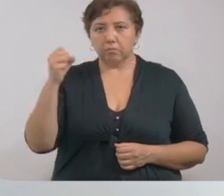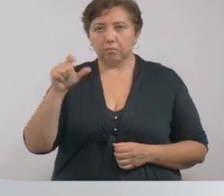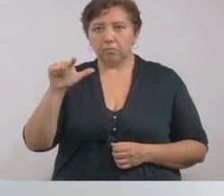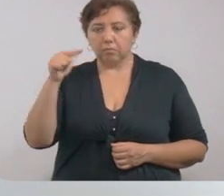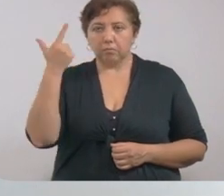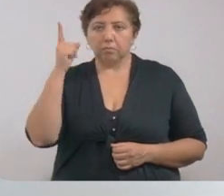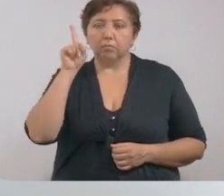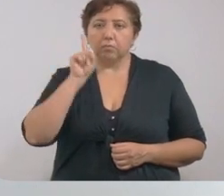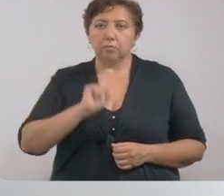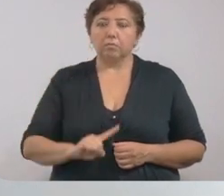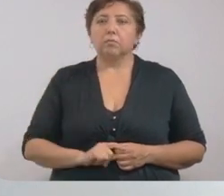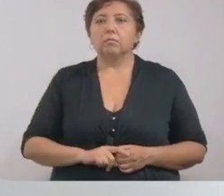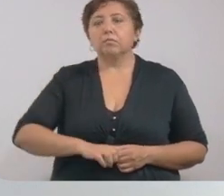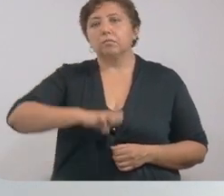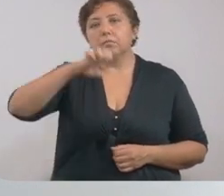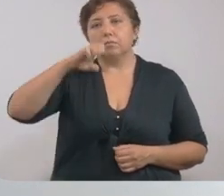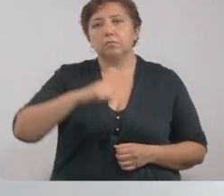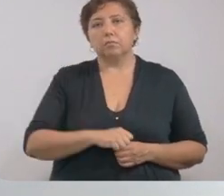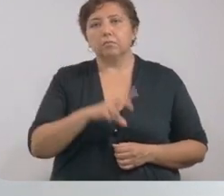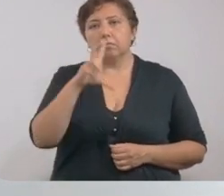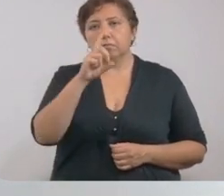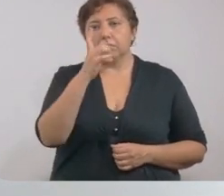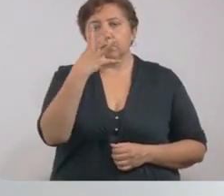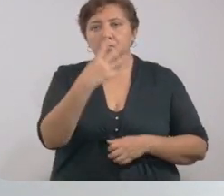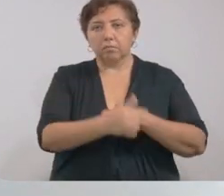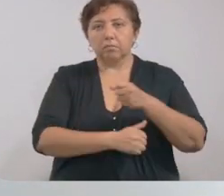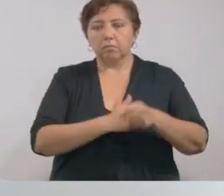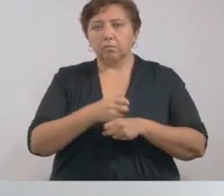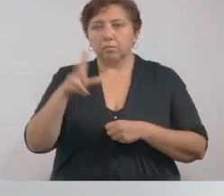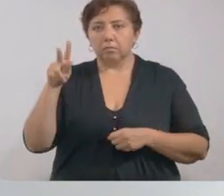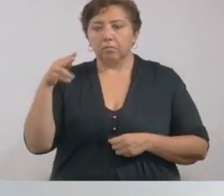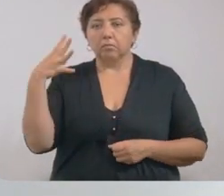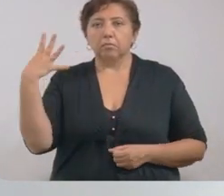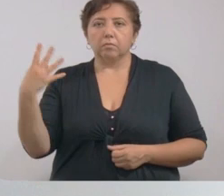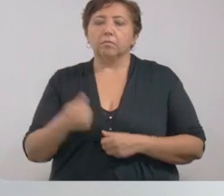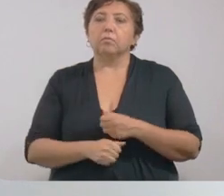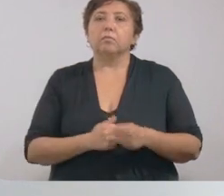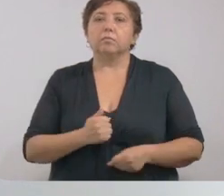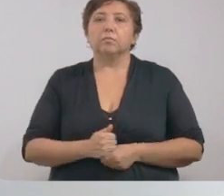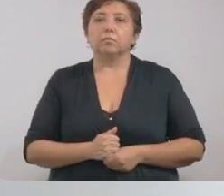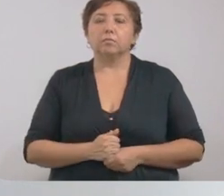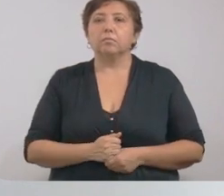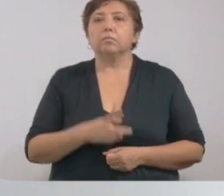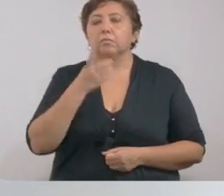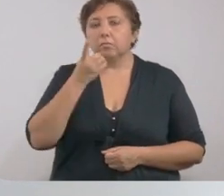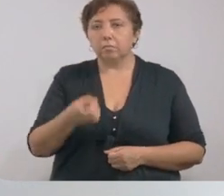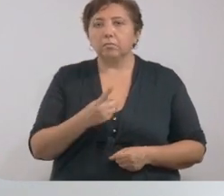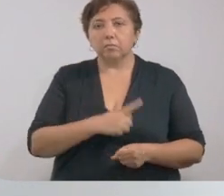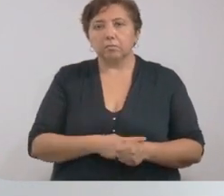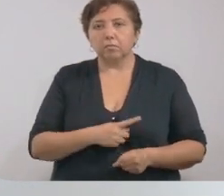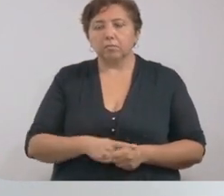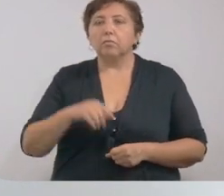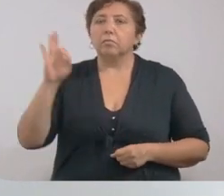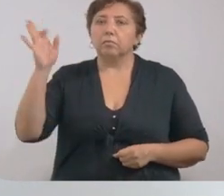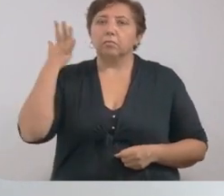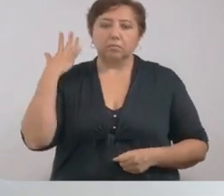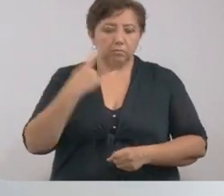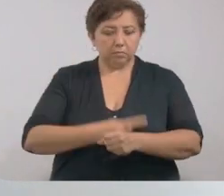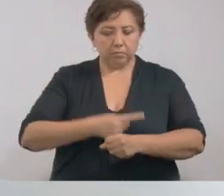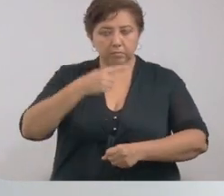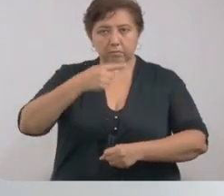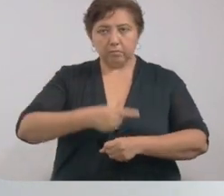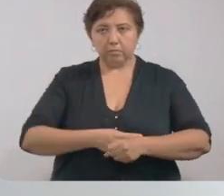y 12 mujeres, de un rango de edad de 34 años a 84 años. Sus principales enfermedades fueron